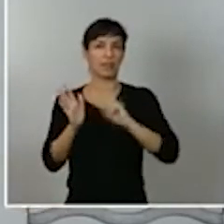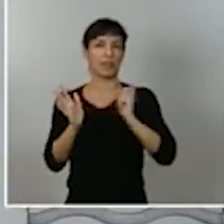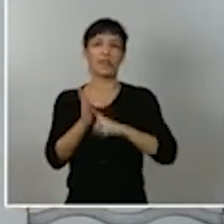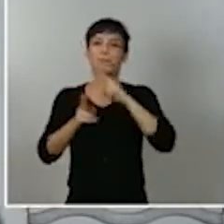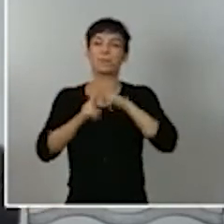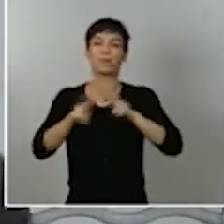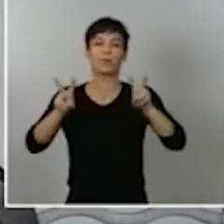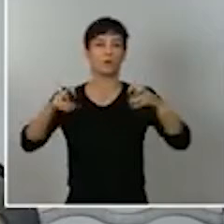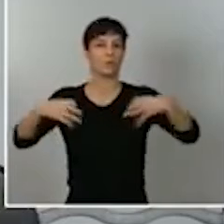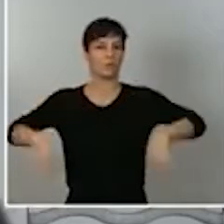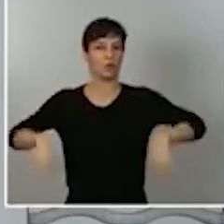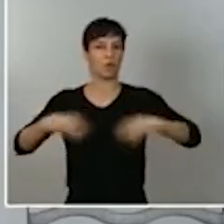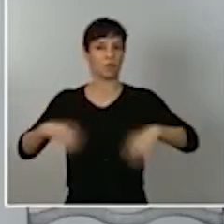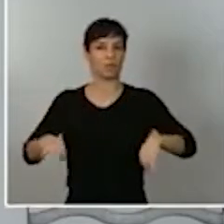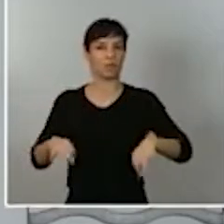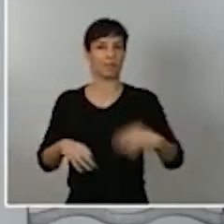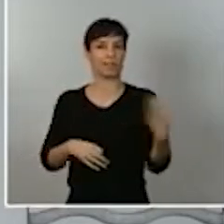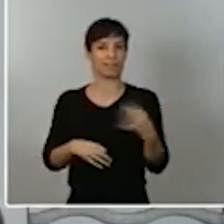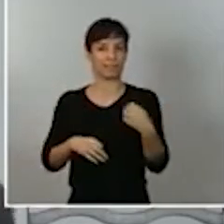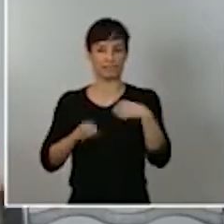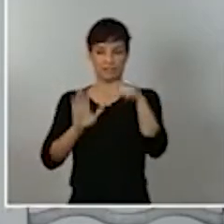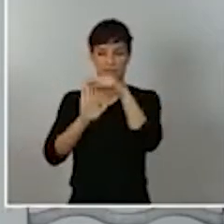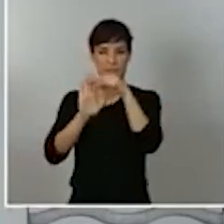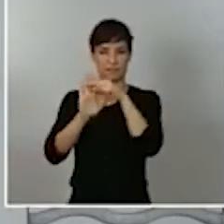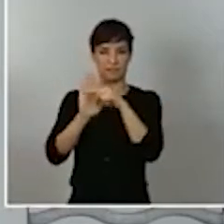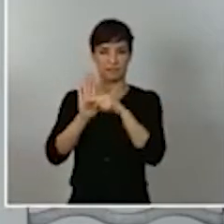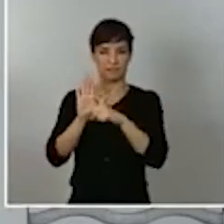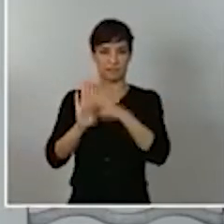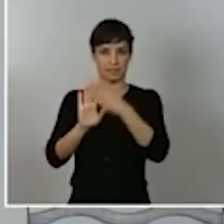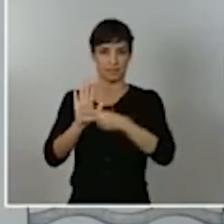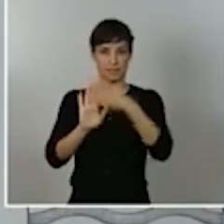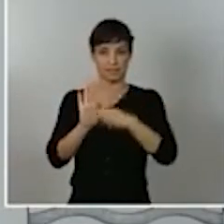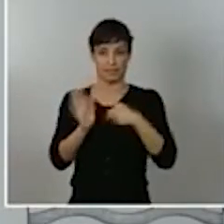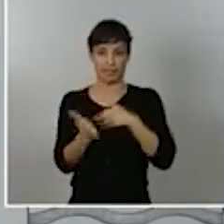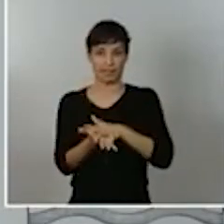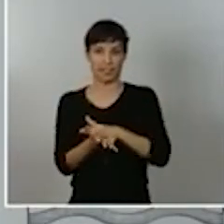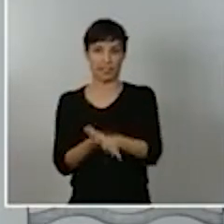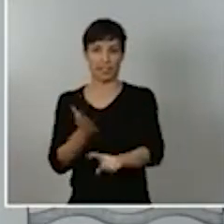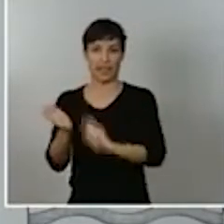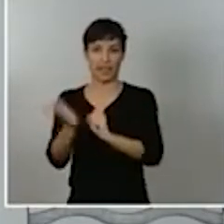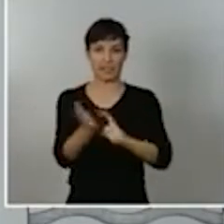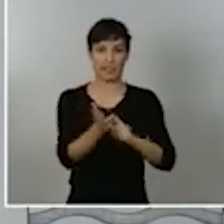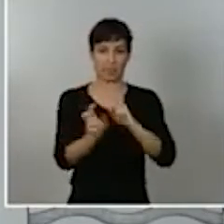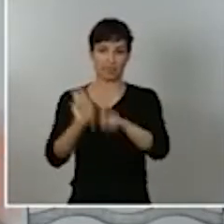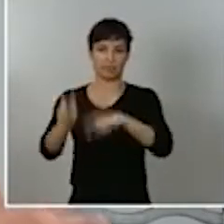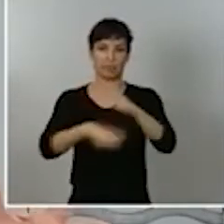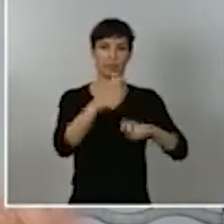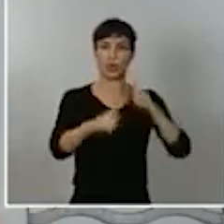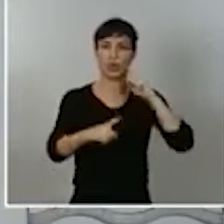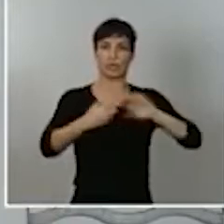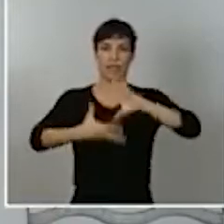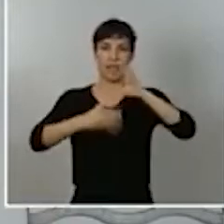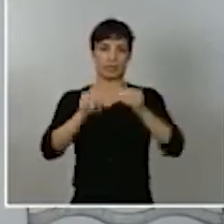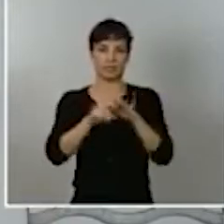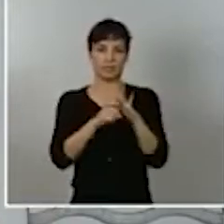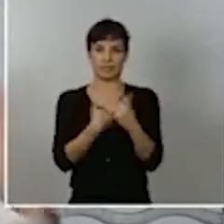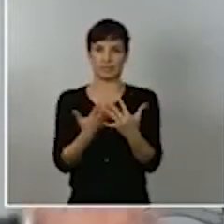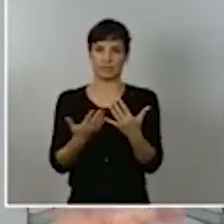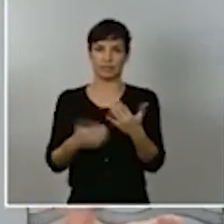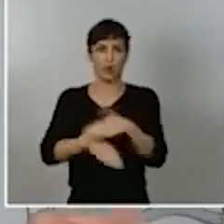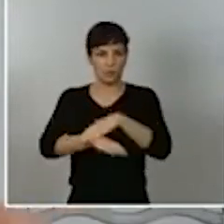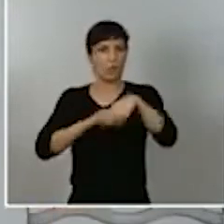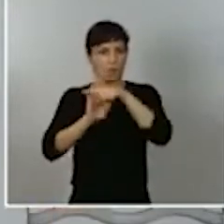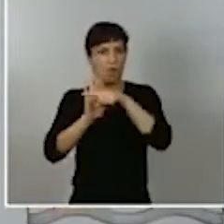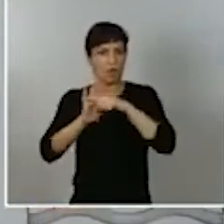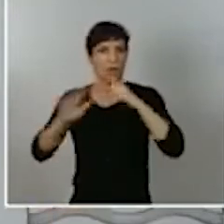prescripciones normativas que modifica varias leyes vigentes en nuestro país para adaptarlas al contexto del gobierno ha tomado medidas en este caso y lo que dijo